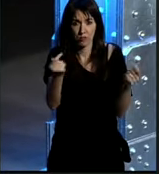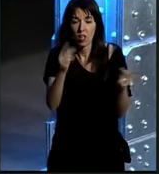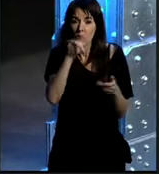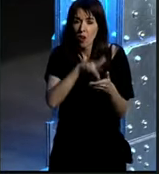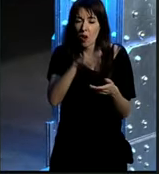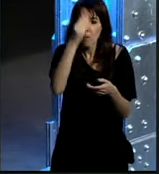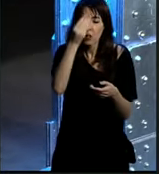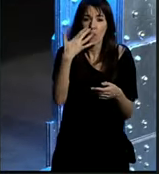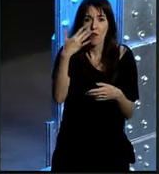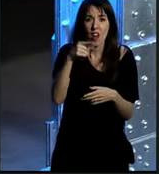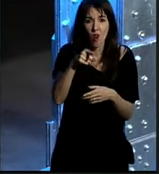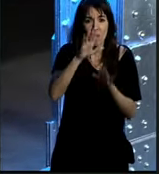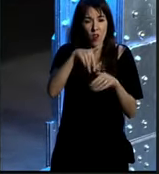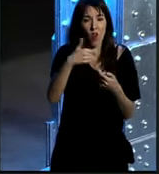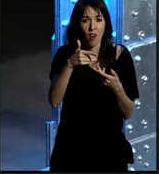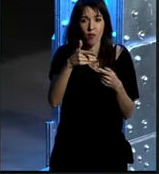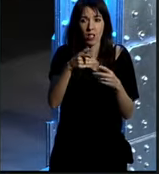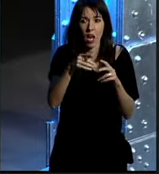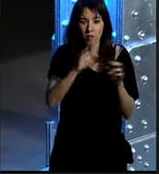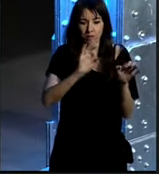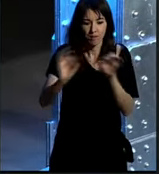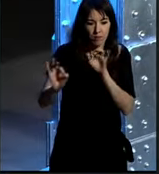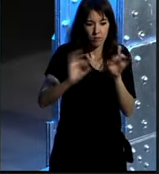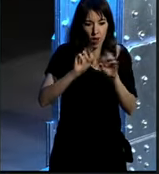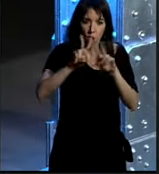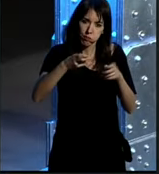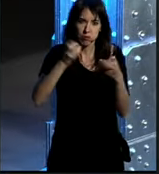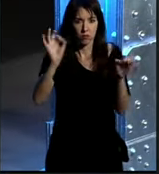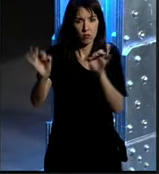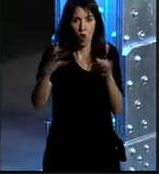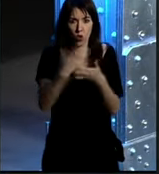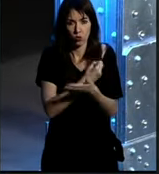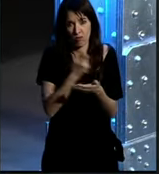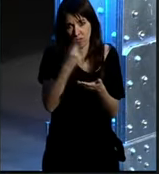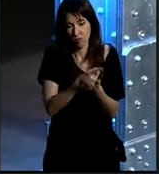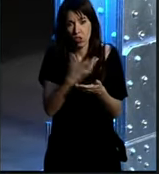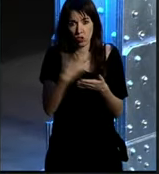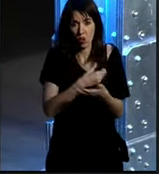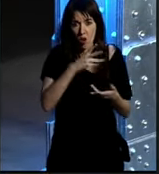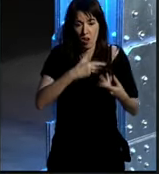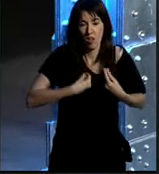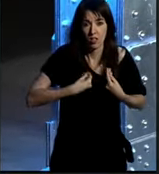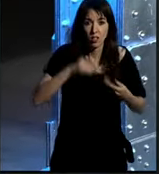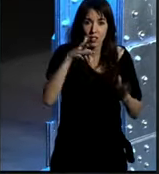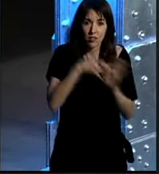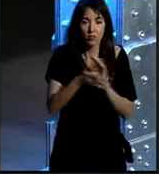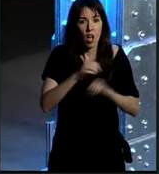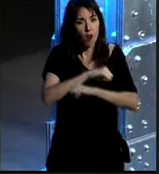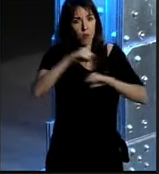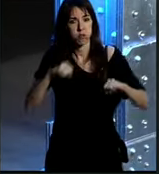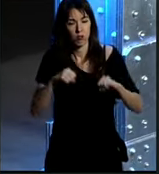fenómeno en que se va a reorganizar o se va a organizar todo lo que estamos viviendo se van a sentar